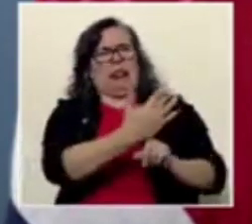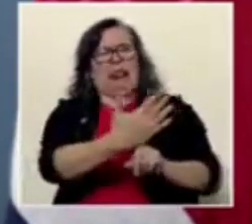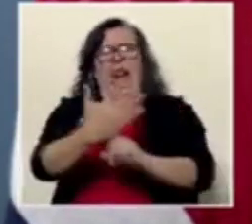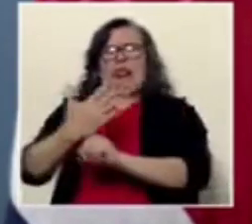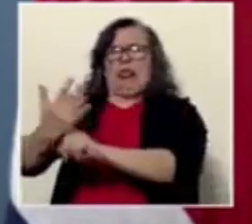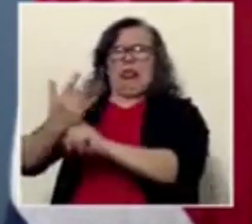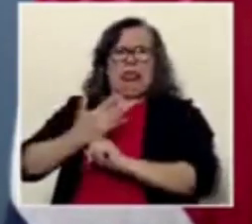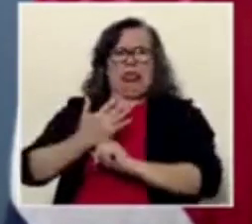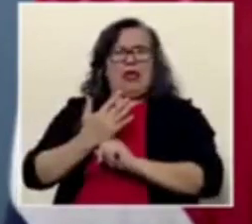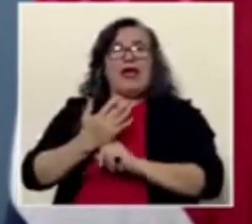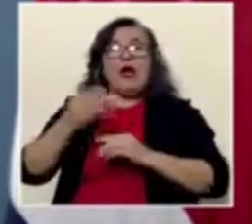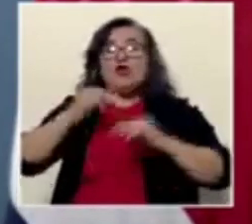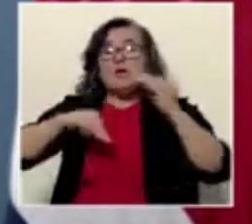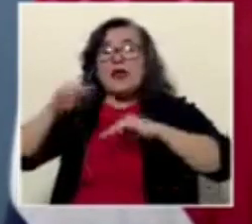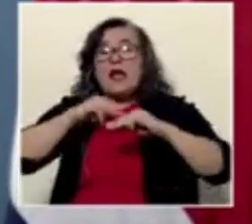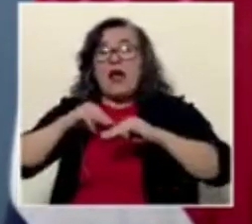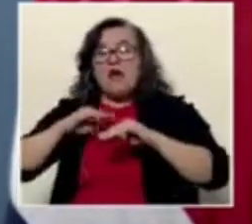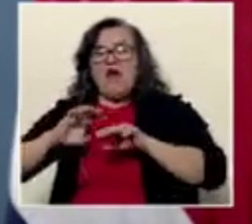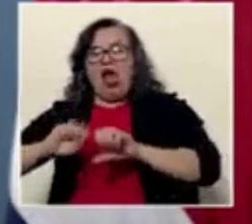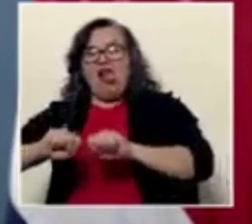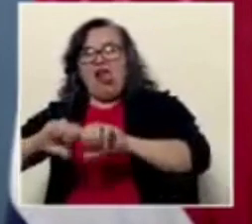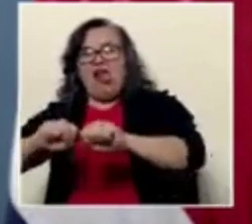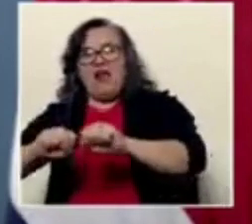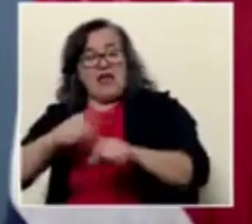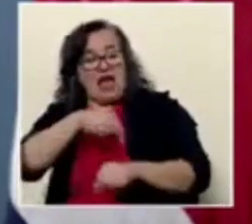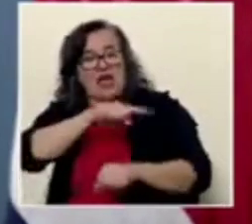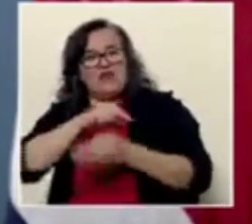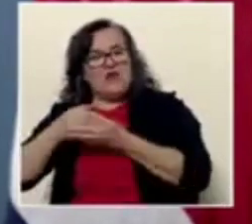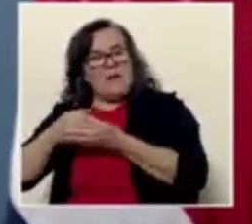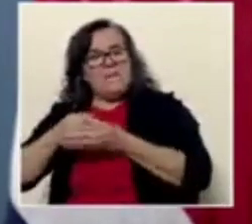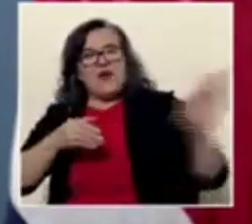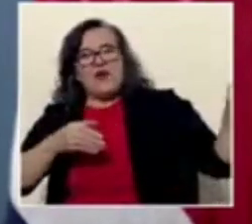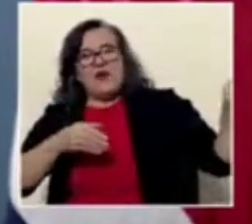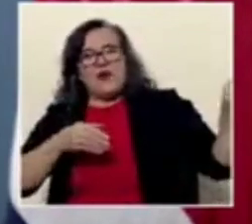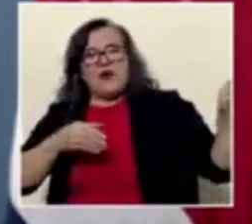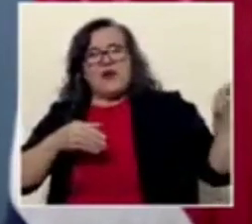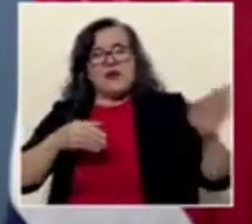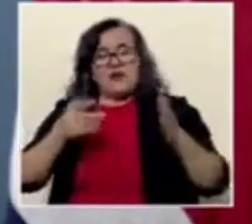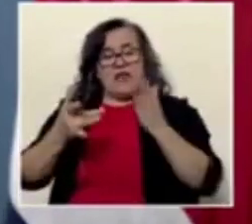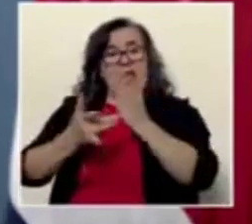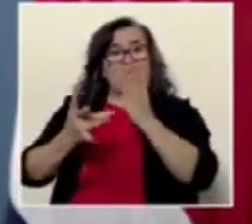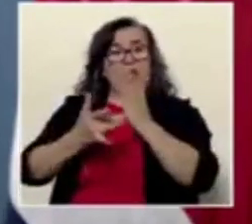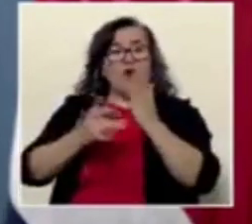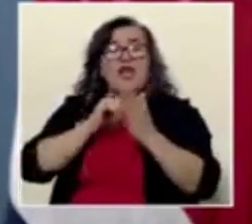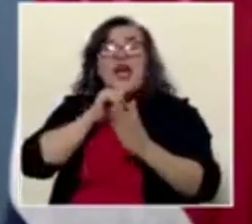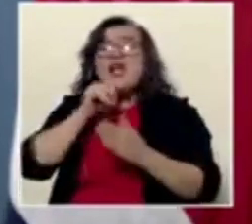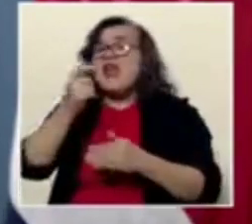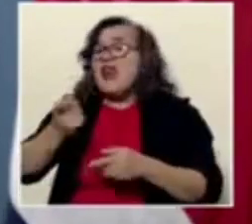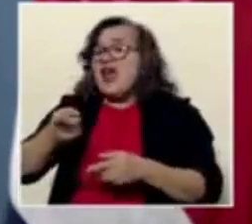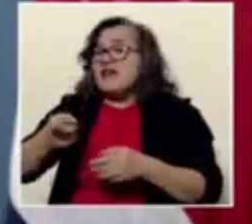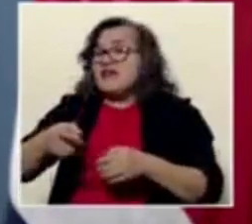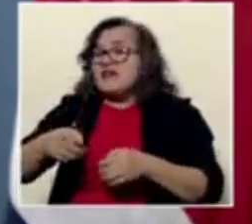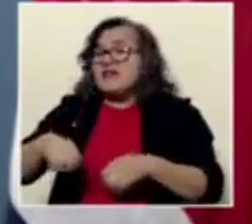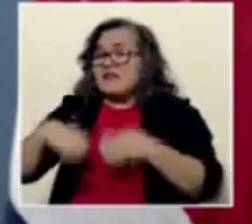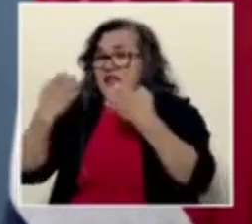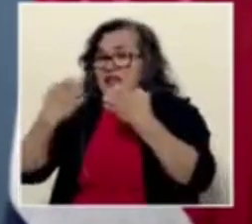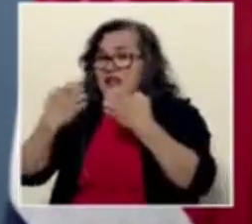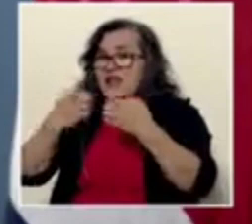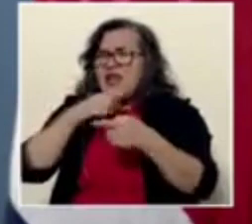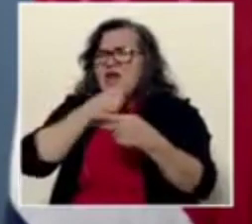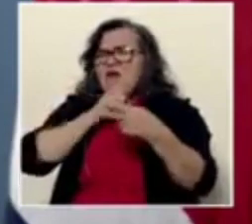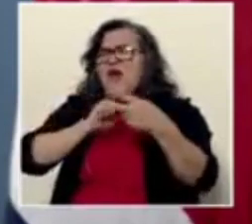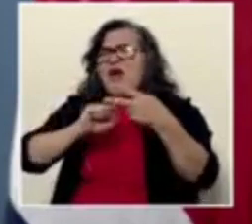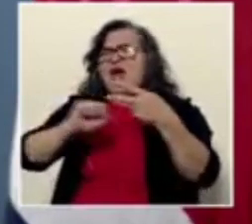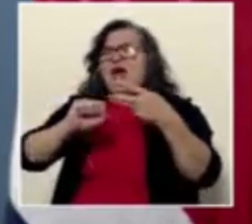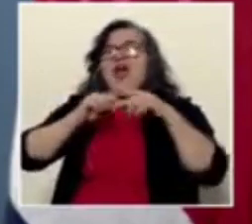los mercados y que les han hecho la tecnología moderna inexistente y la tecnología vieja y